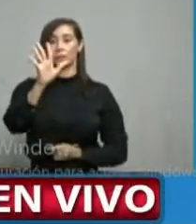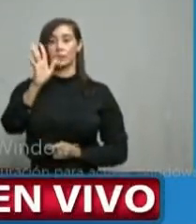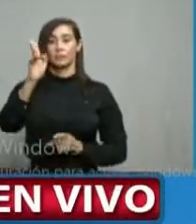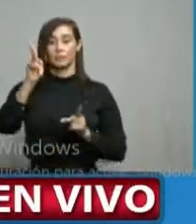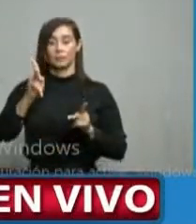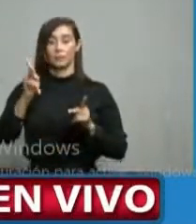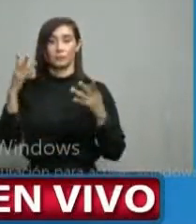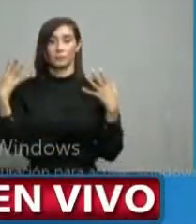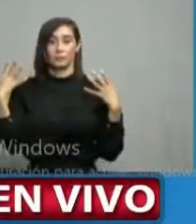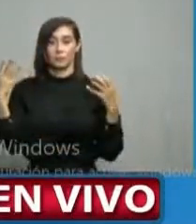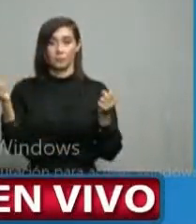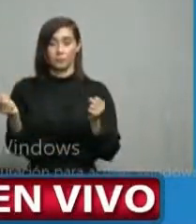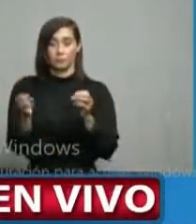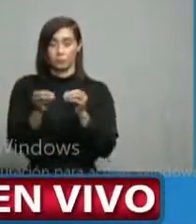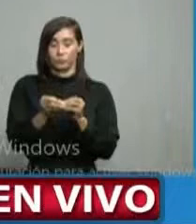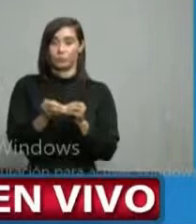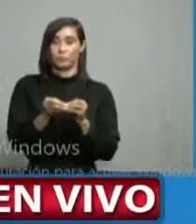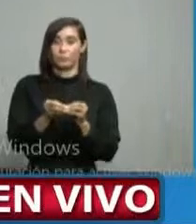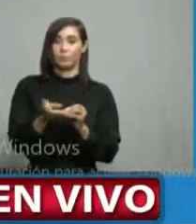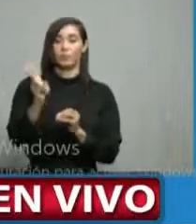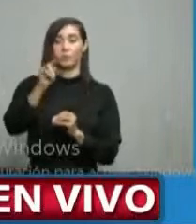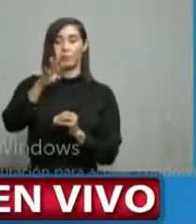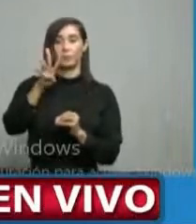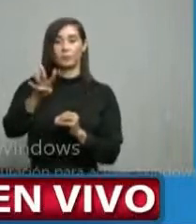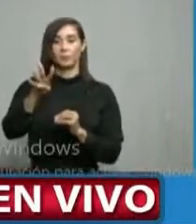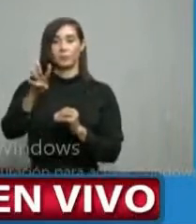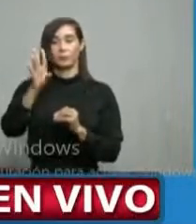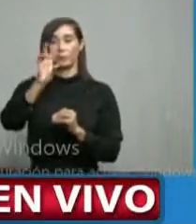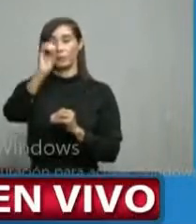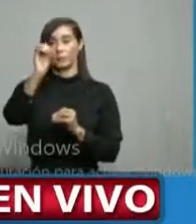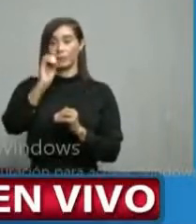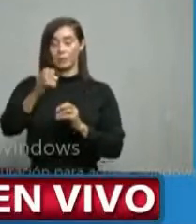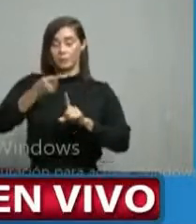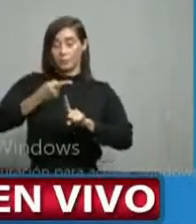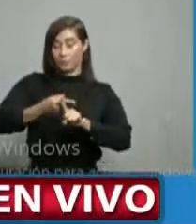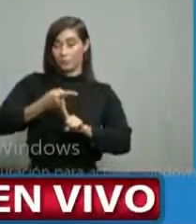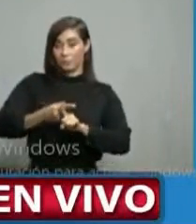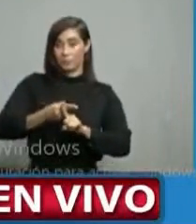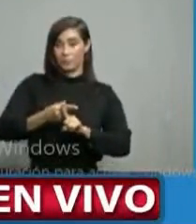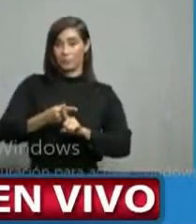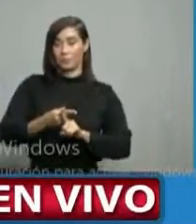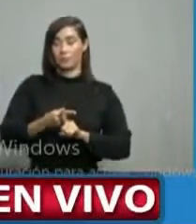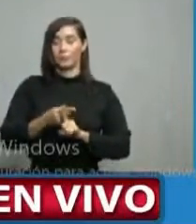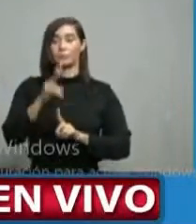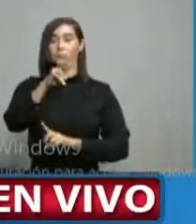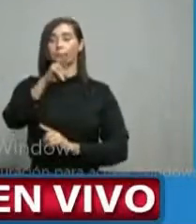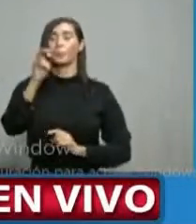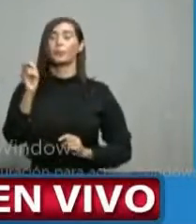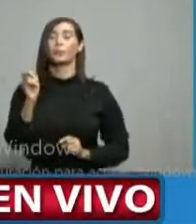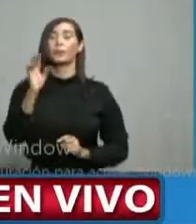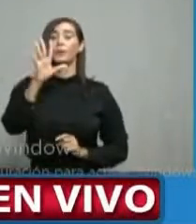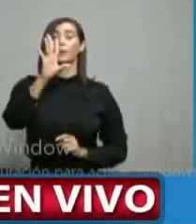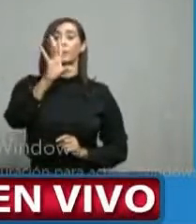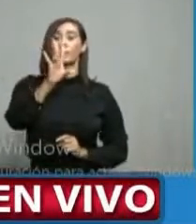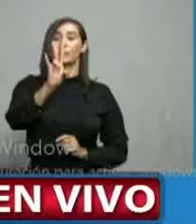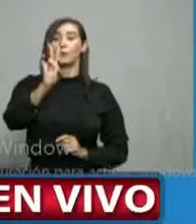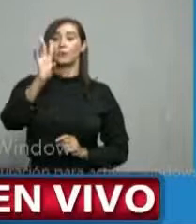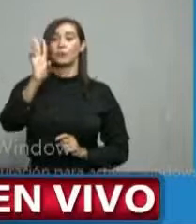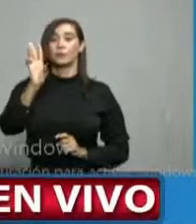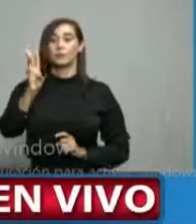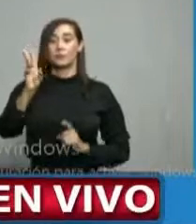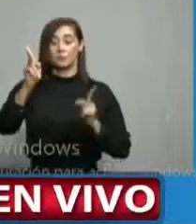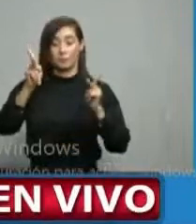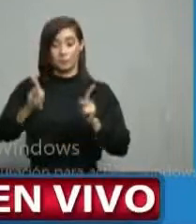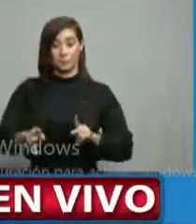acumulados, 27% la tasa de positividad, 276